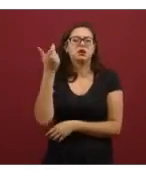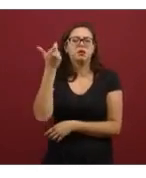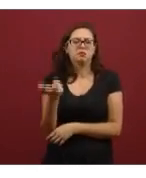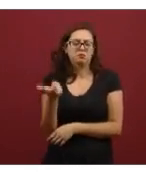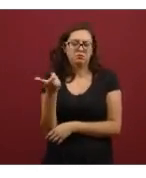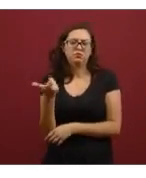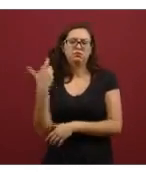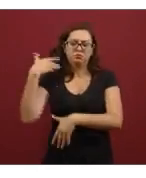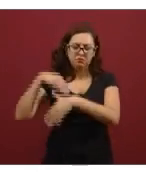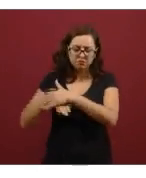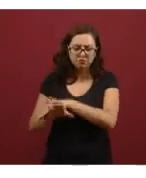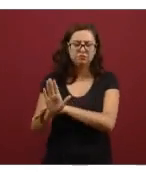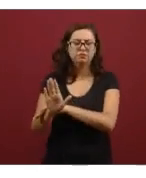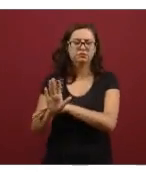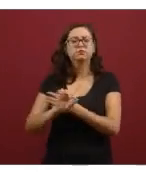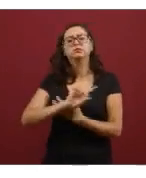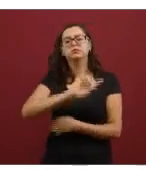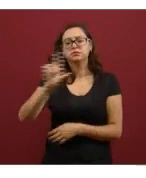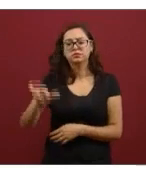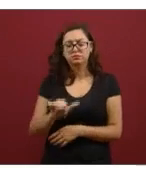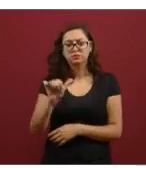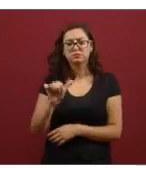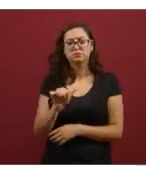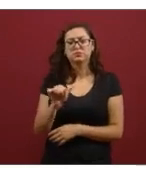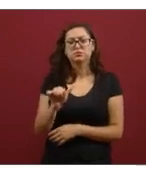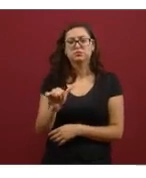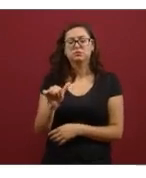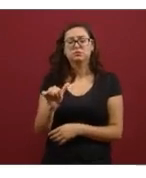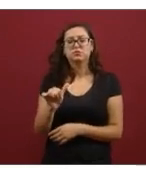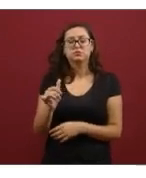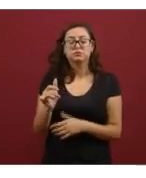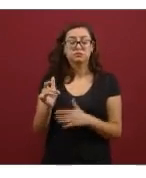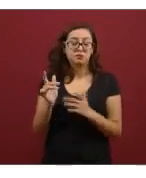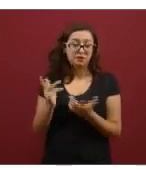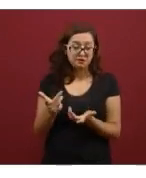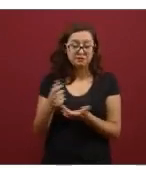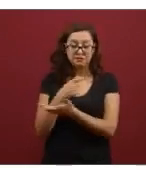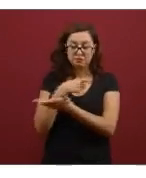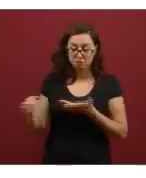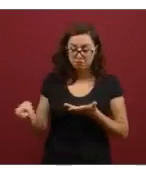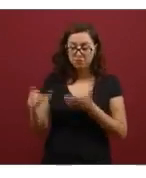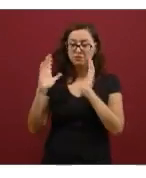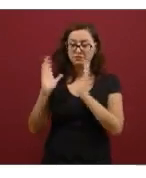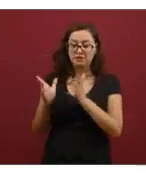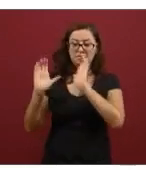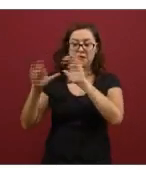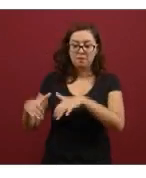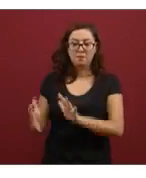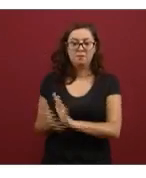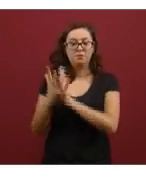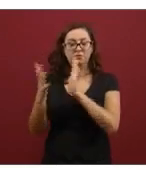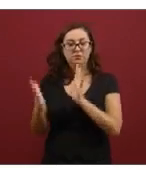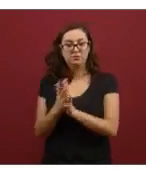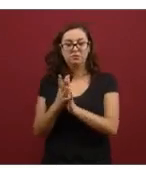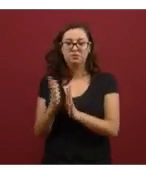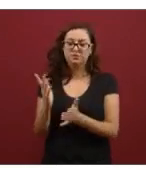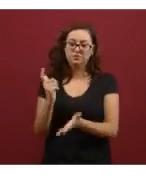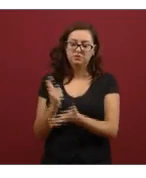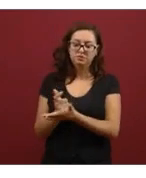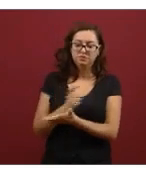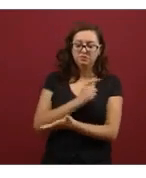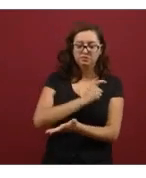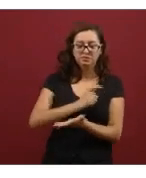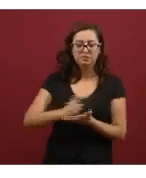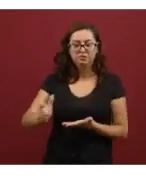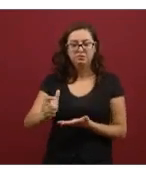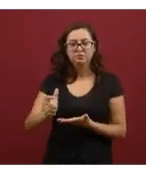garantía de seriedad que va una vez que ustedes deciden comprar las bases para poder participar. Hay un pago que es